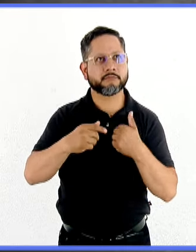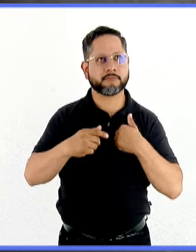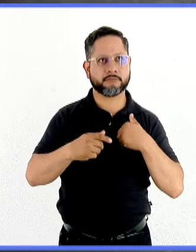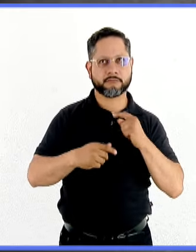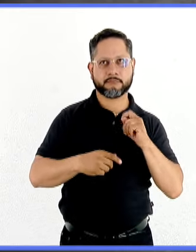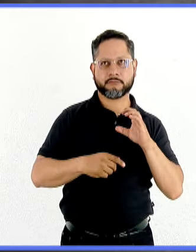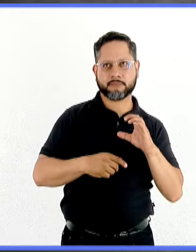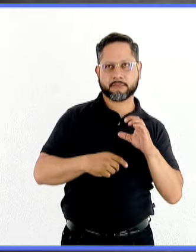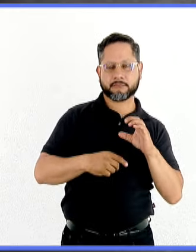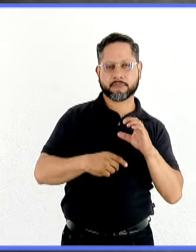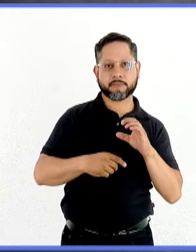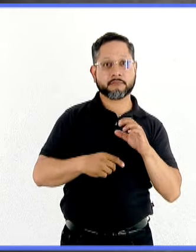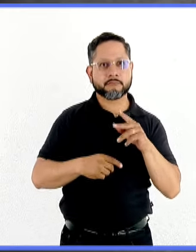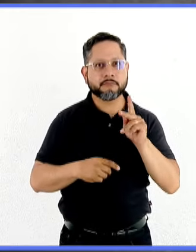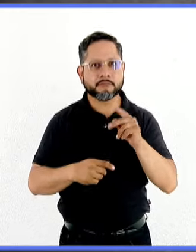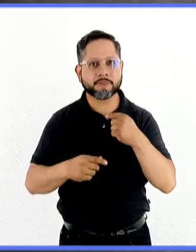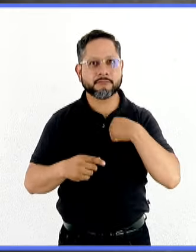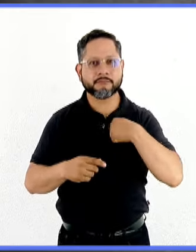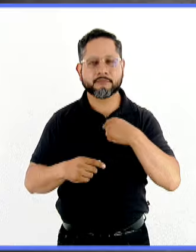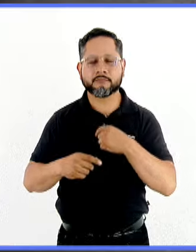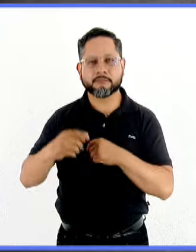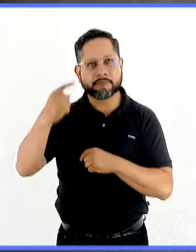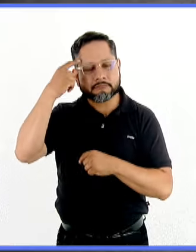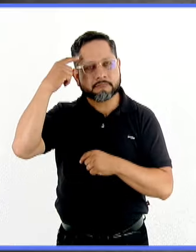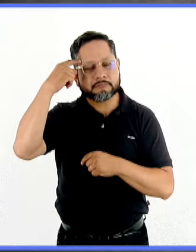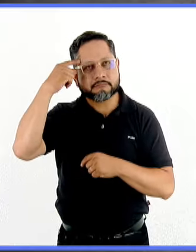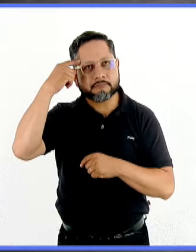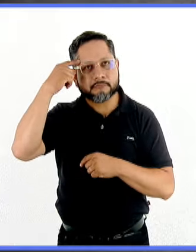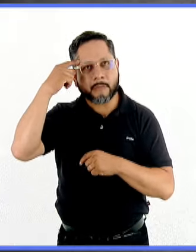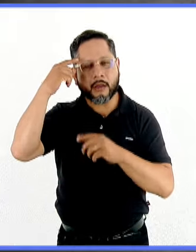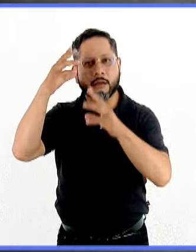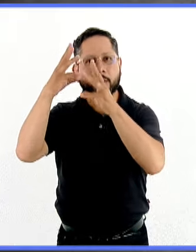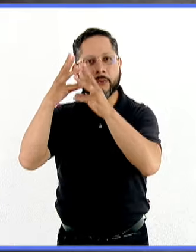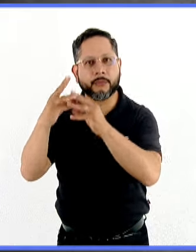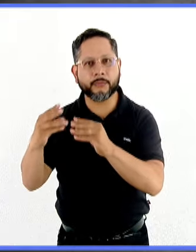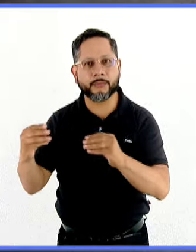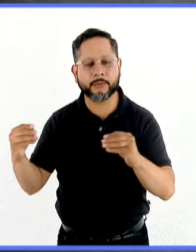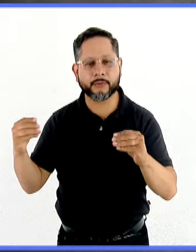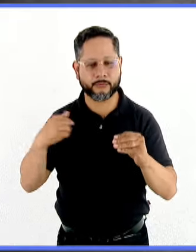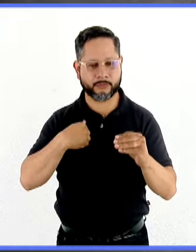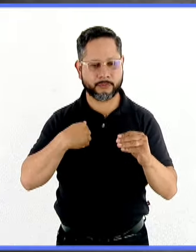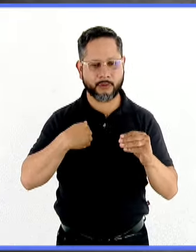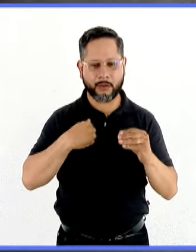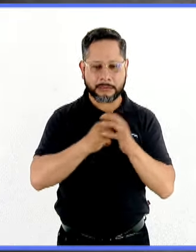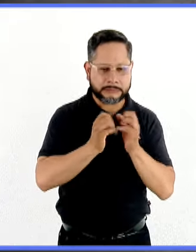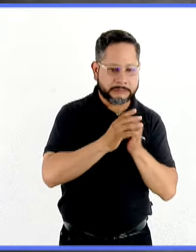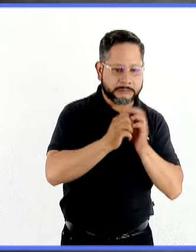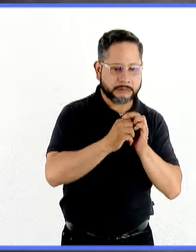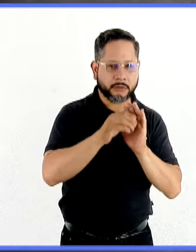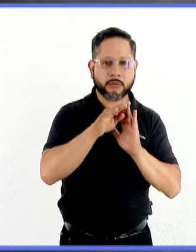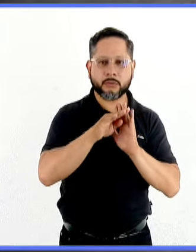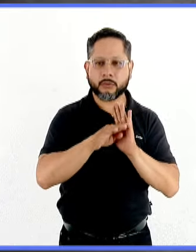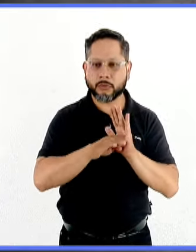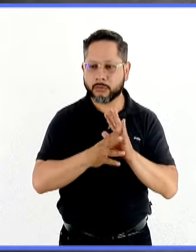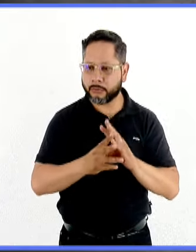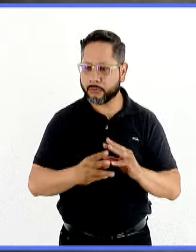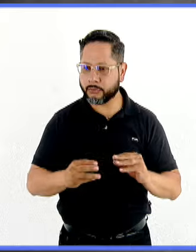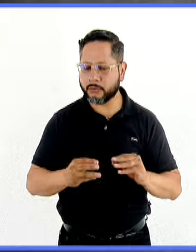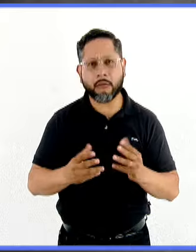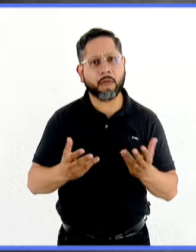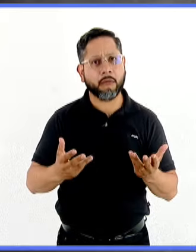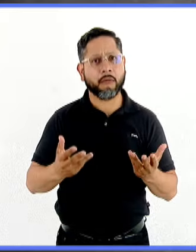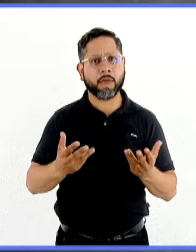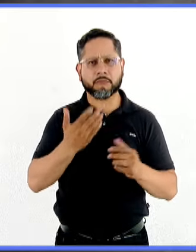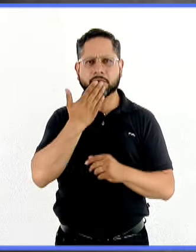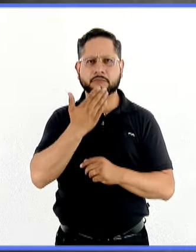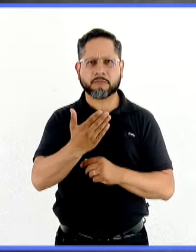pero si cuando lo soluciono la ansiedad disminuye y entonces puedo continuar con mis cosas, pues es una situación que se vuelve como un patrón